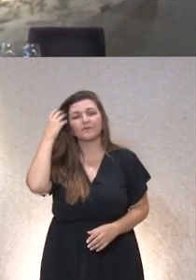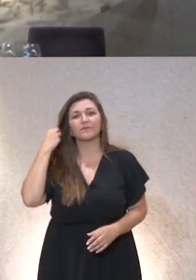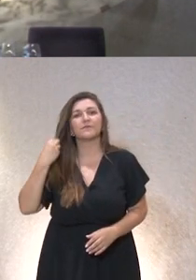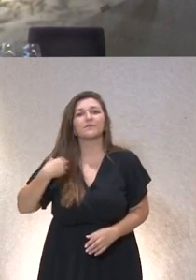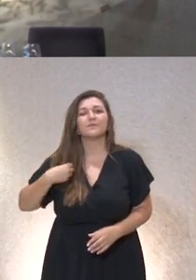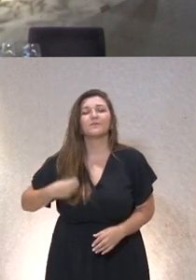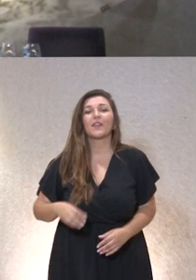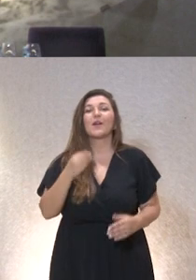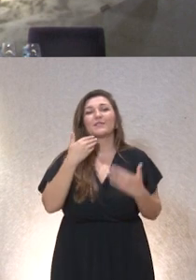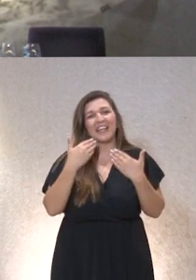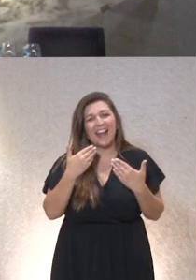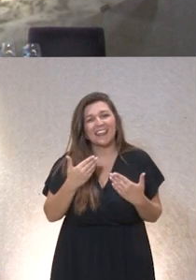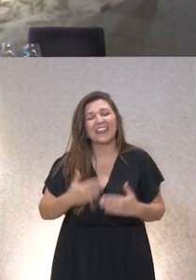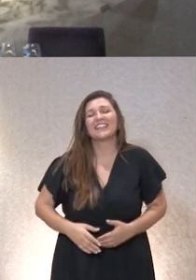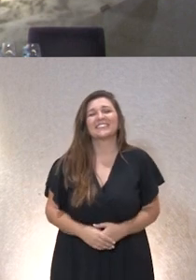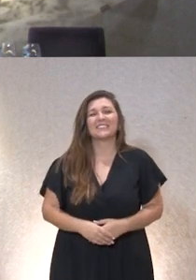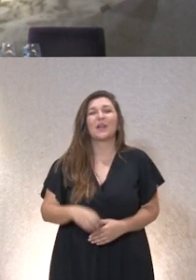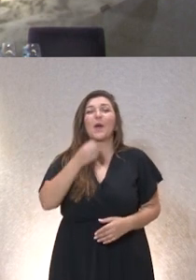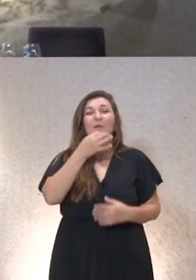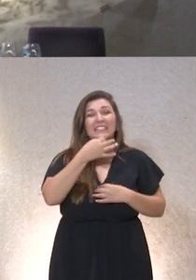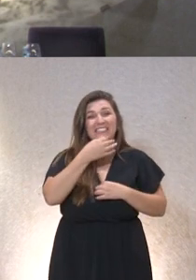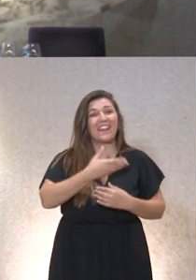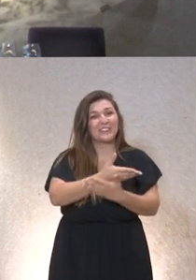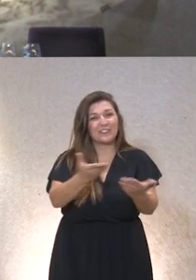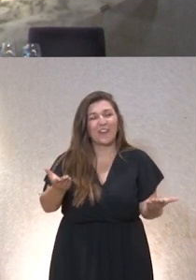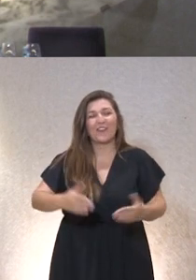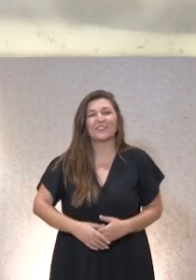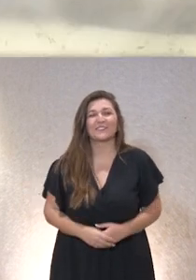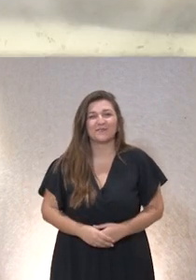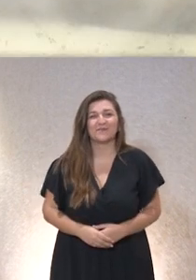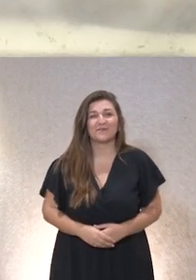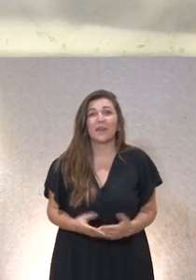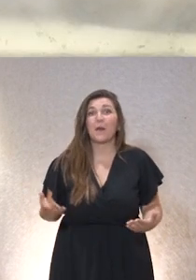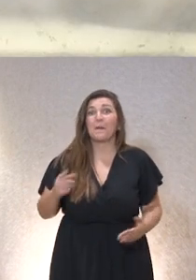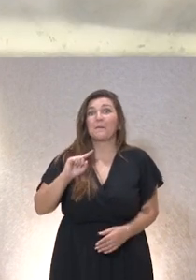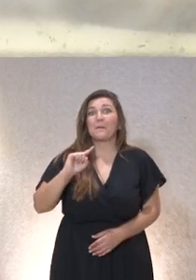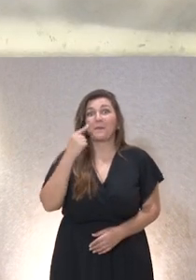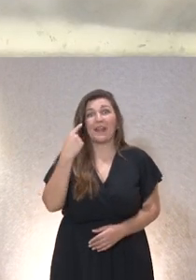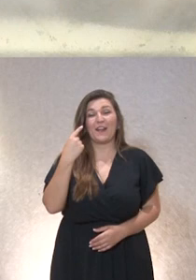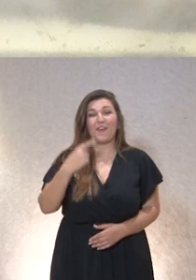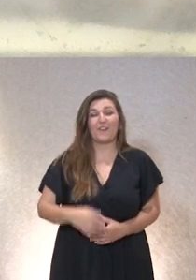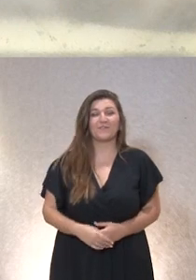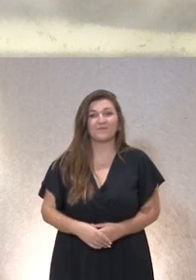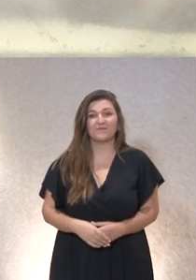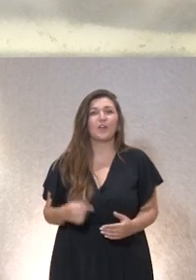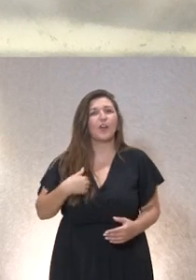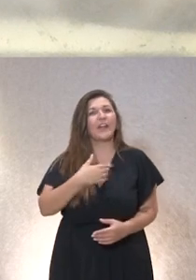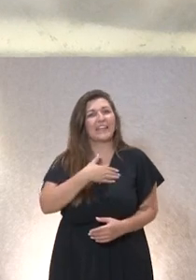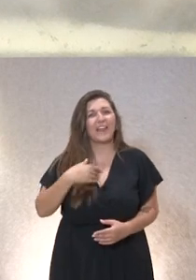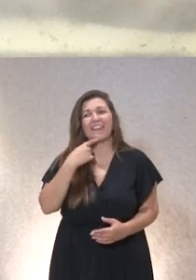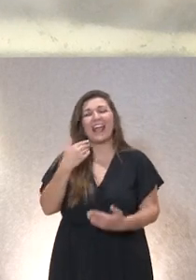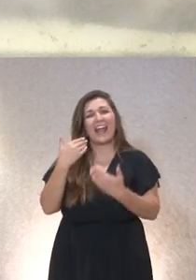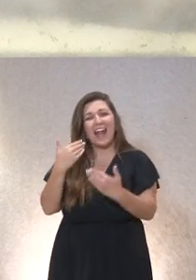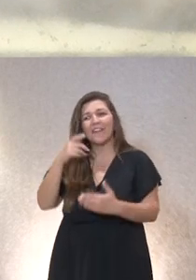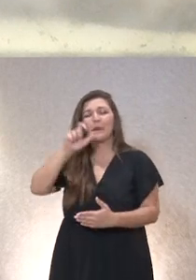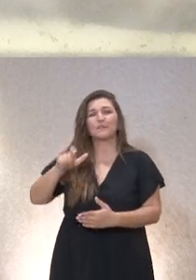Muchas gracias. Buenas tardes a todos. En primer lugar, quisiera dar las gracias a los